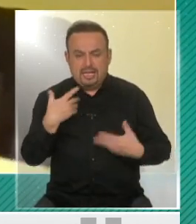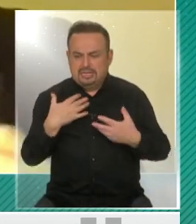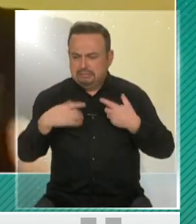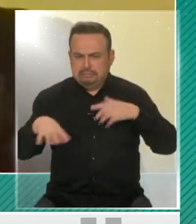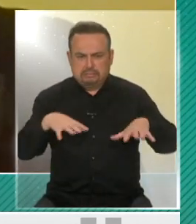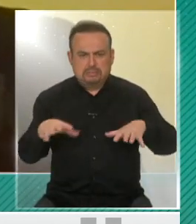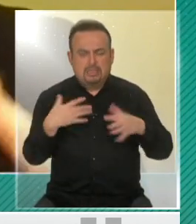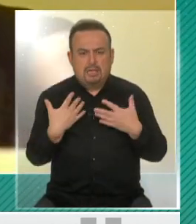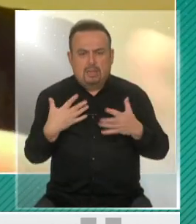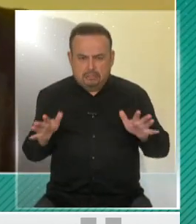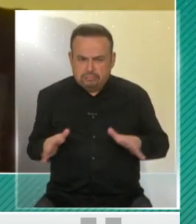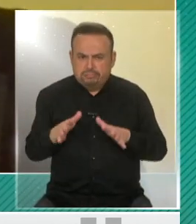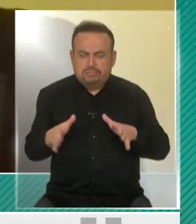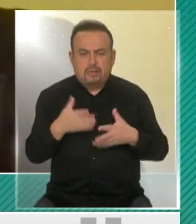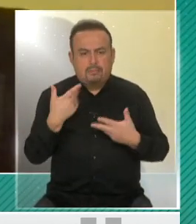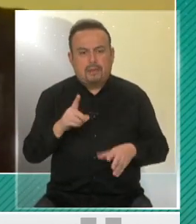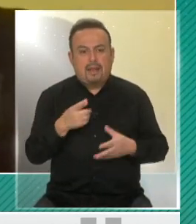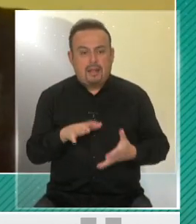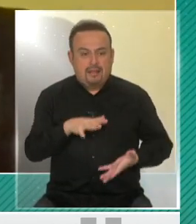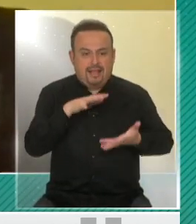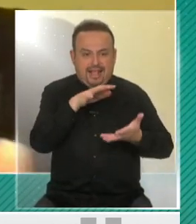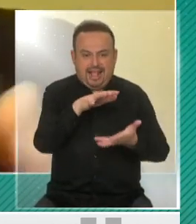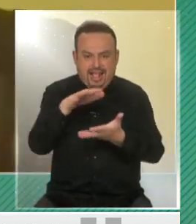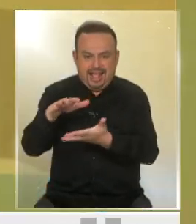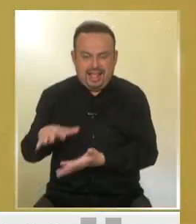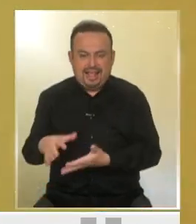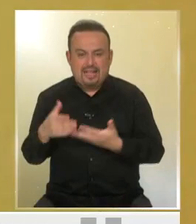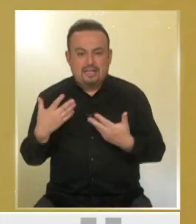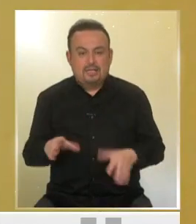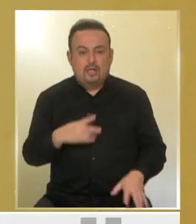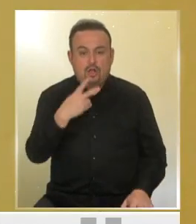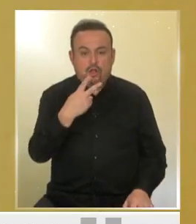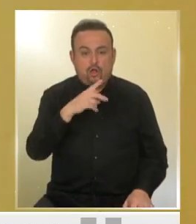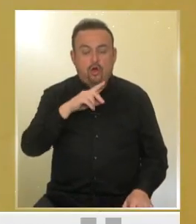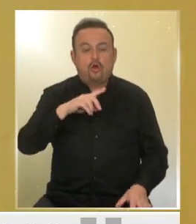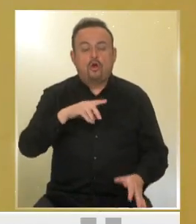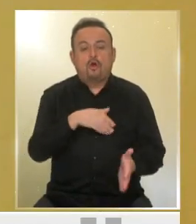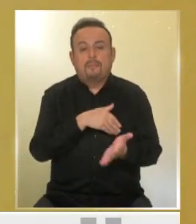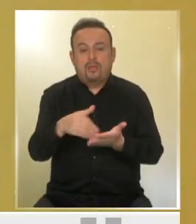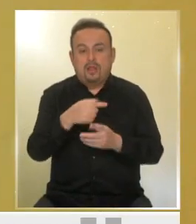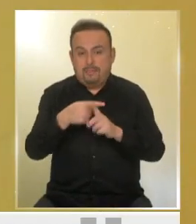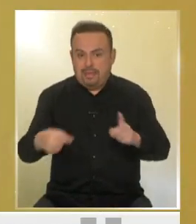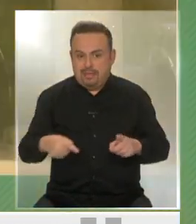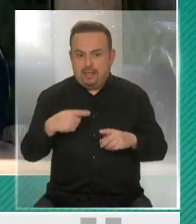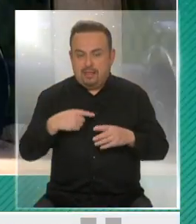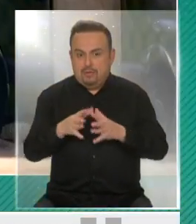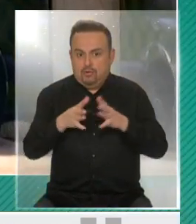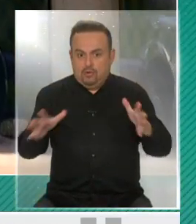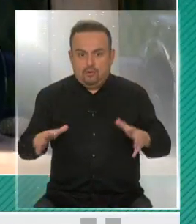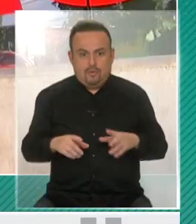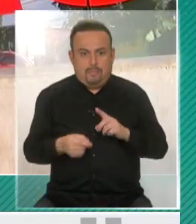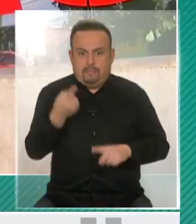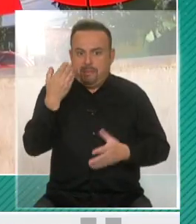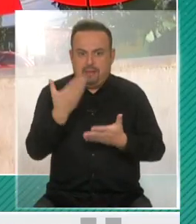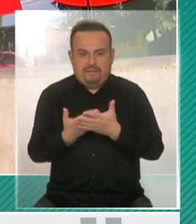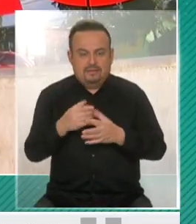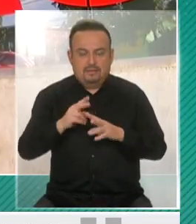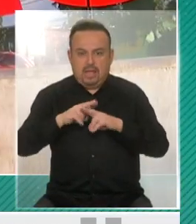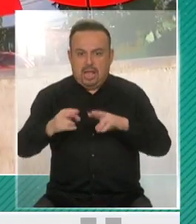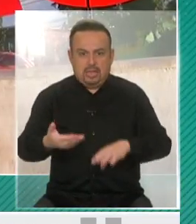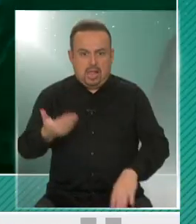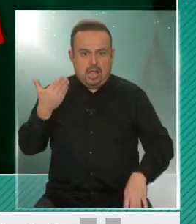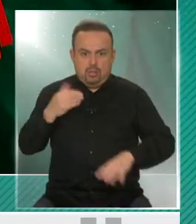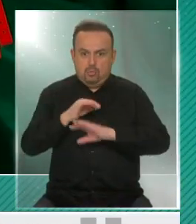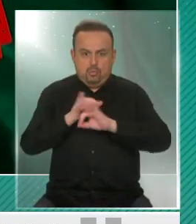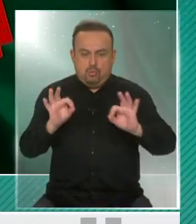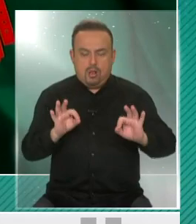alcance, no solo para llegar con estas cajas, estas 2,5 millones de cajas, que es un esfuerzo, yo creo, inédito, que no se había hecho antes en nuestro país, o al